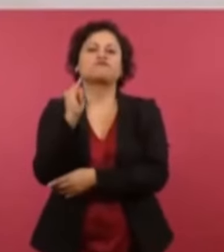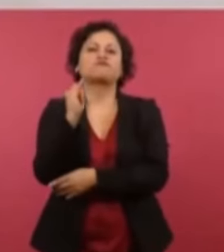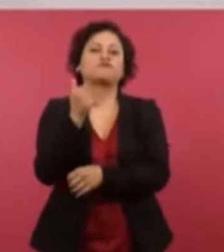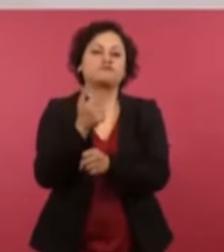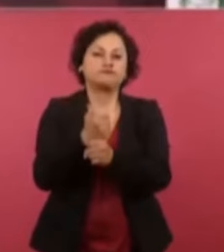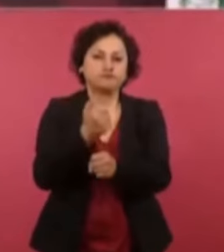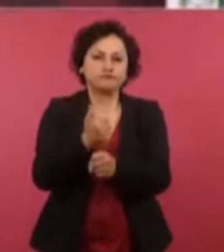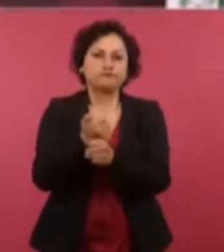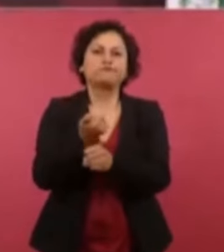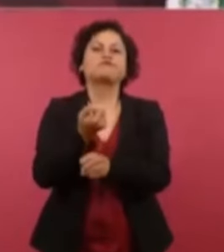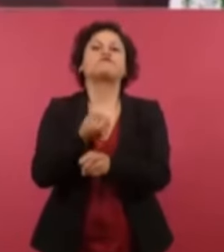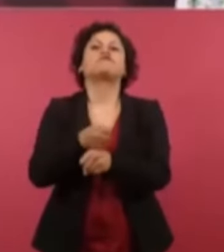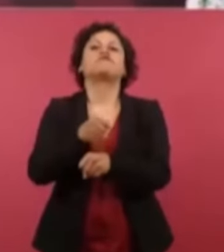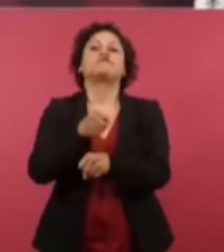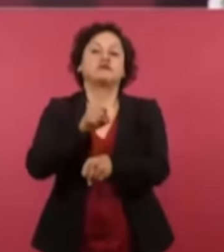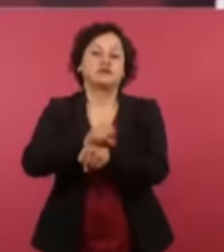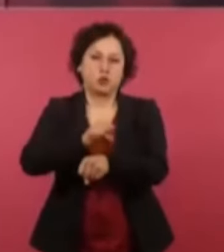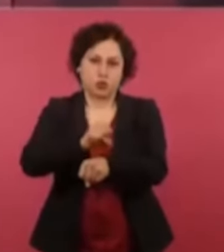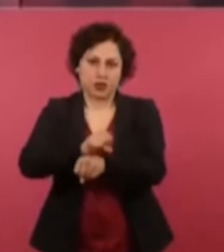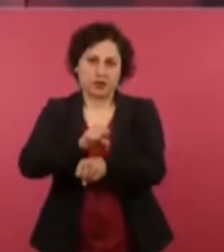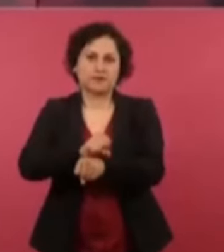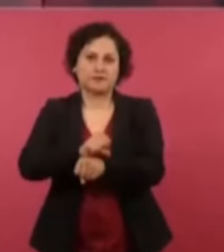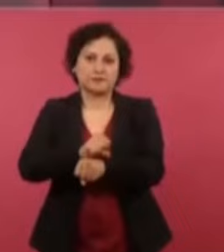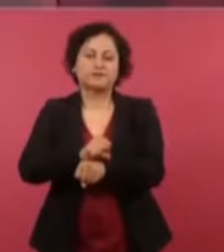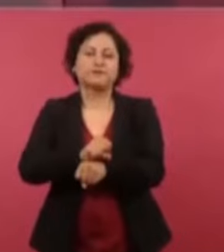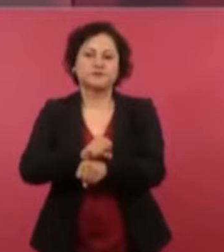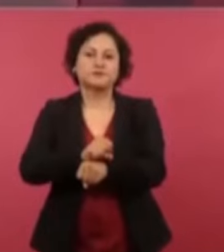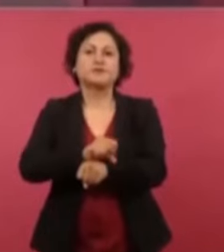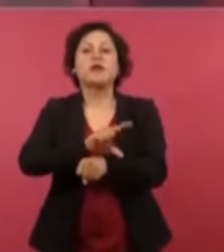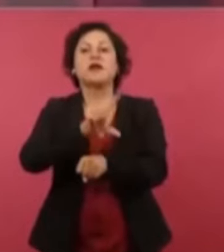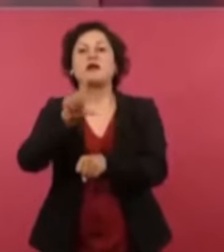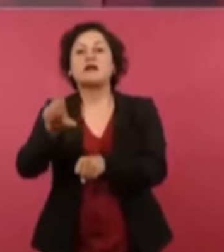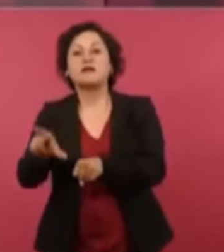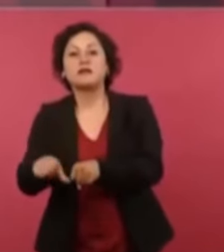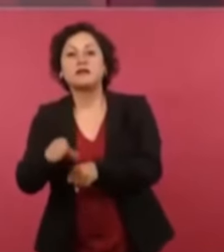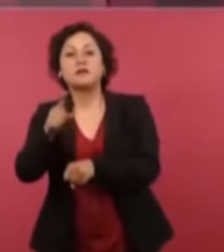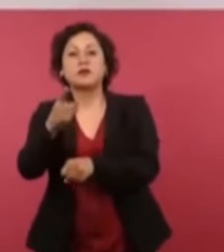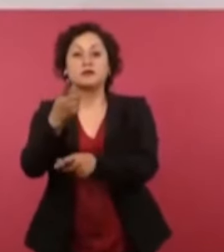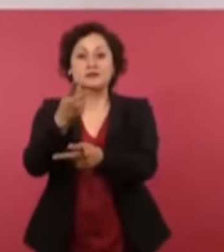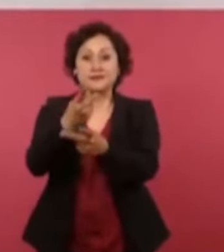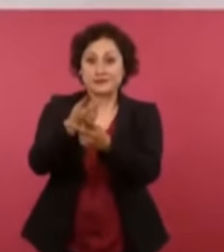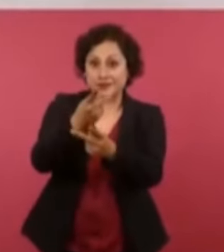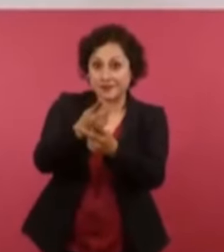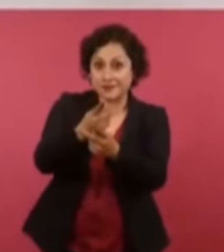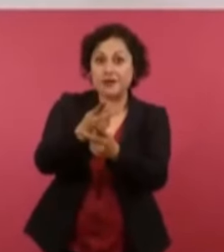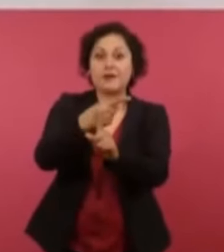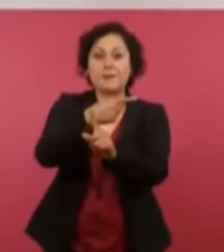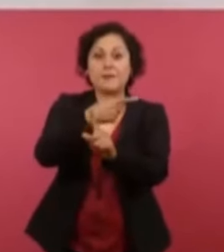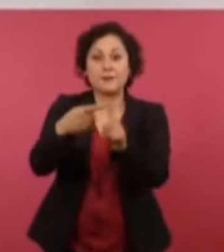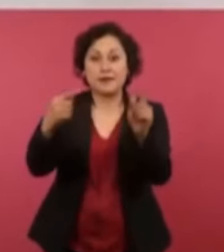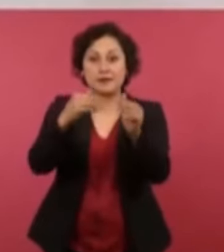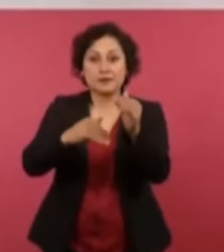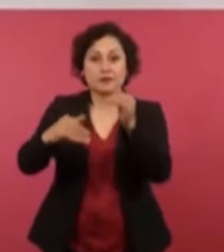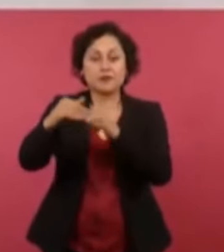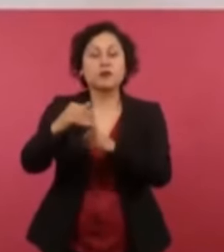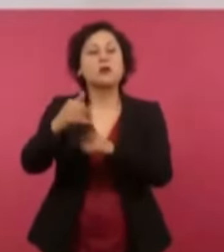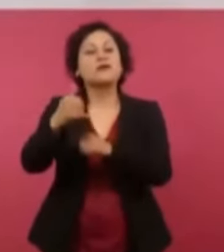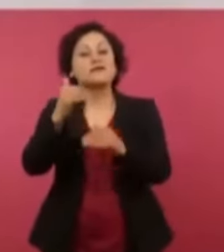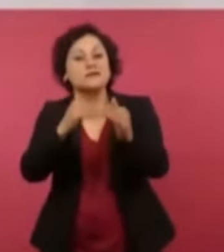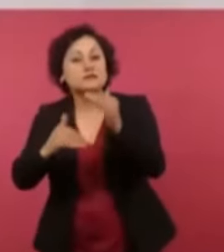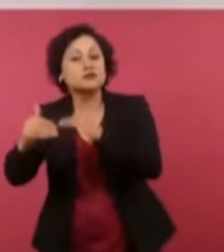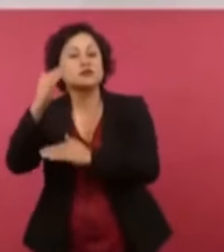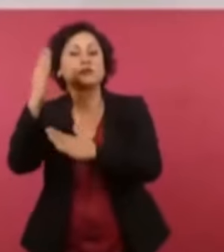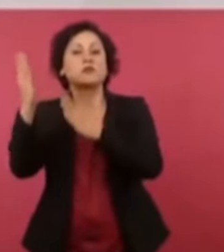y pusieron al mercado la educación media superior y la educación superior porque ese era el propósito,